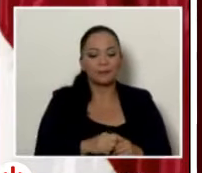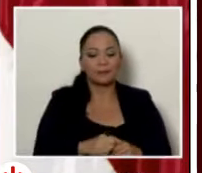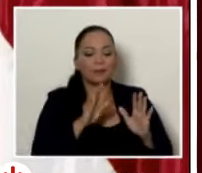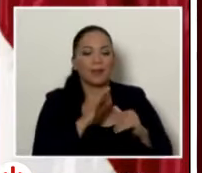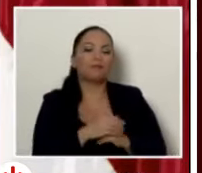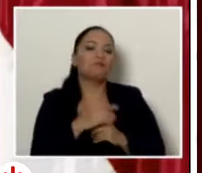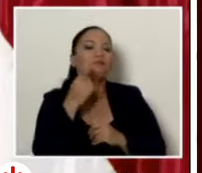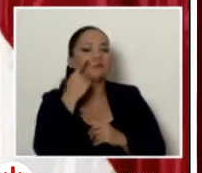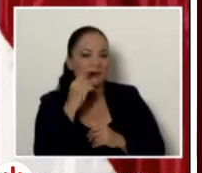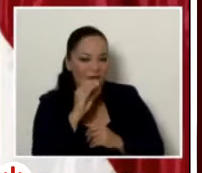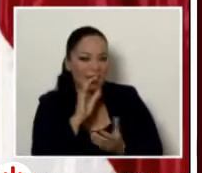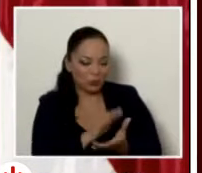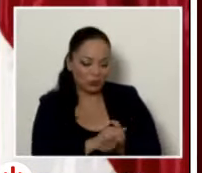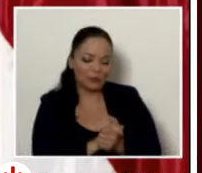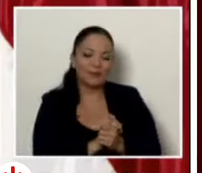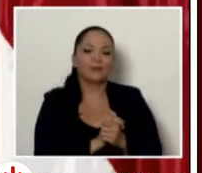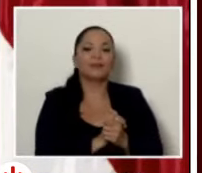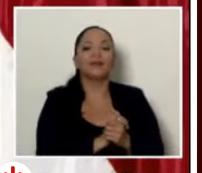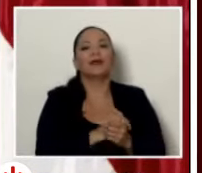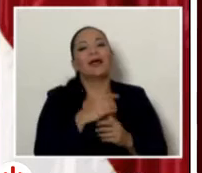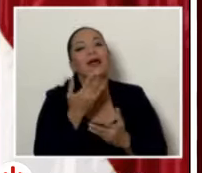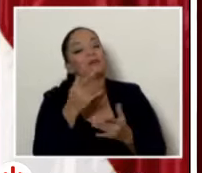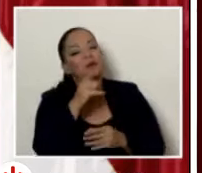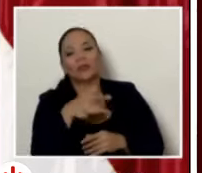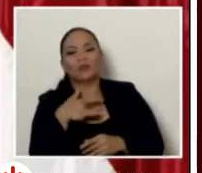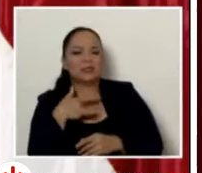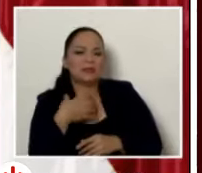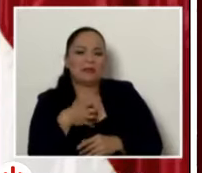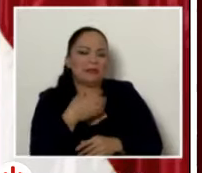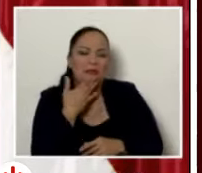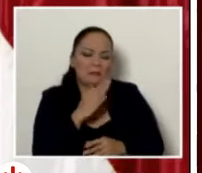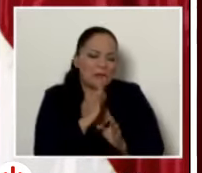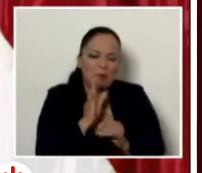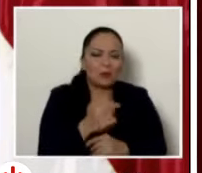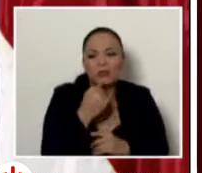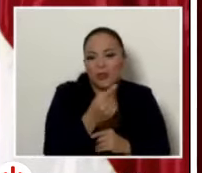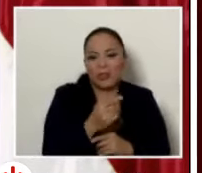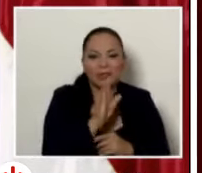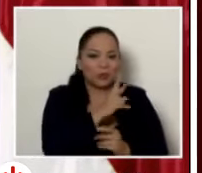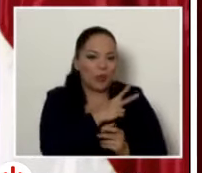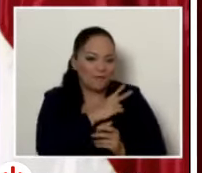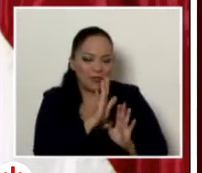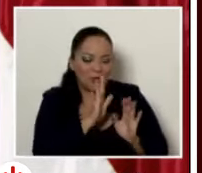que usted se echó que espero que no esté resentido por la alusión que hice a su jefe